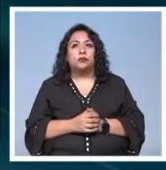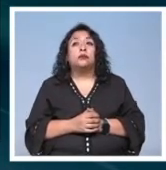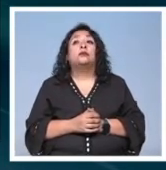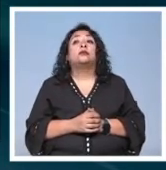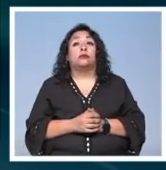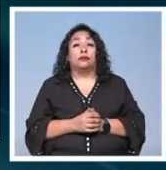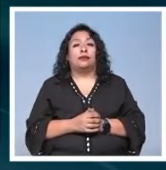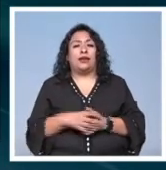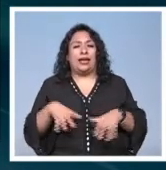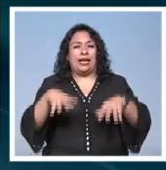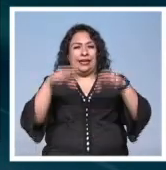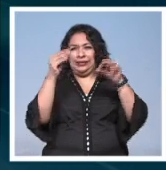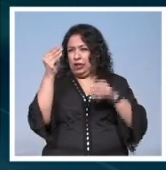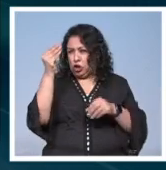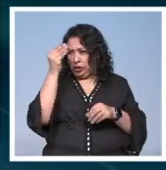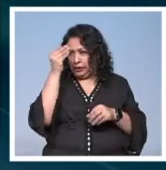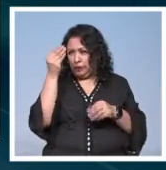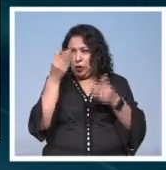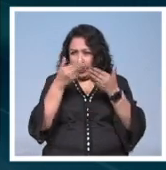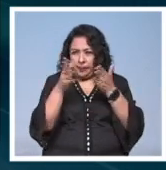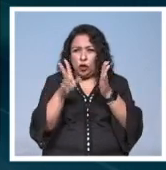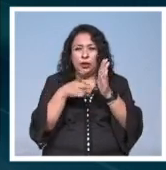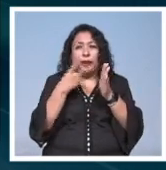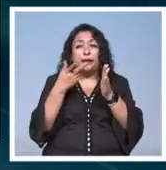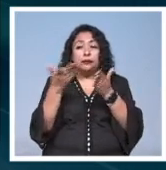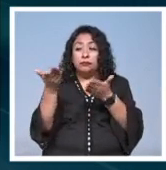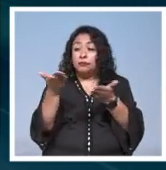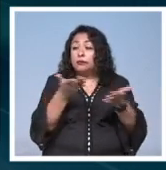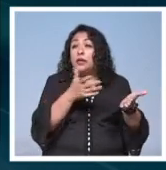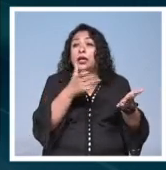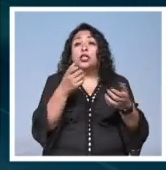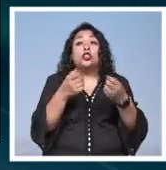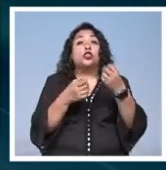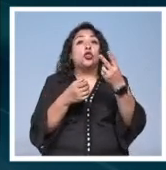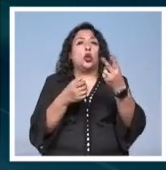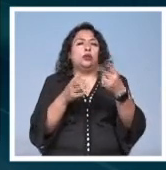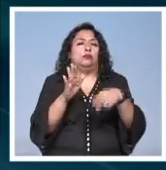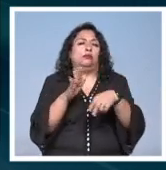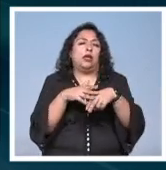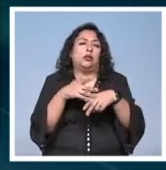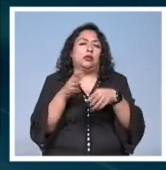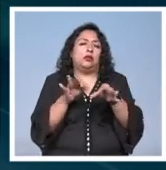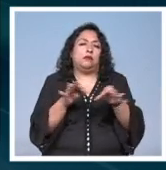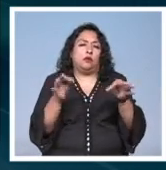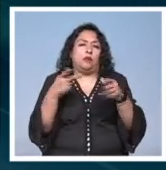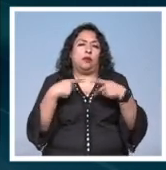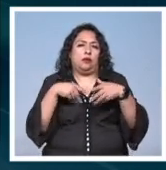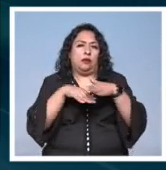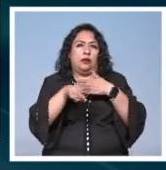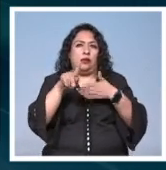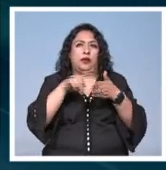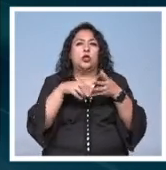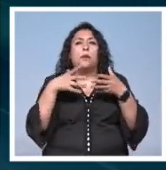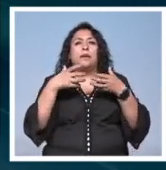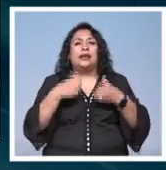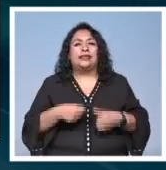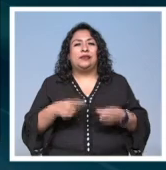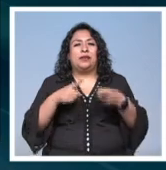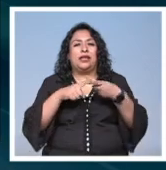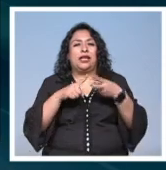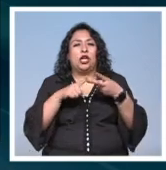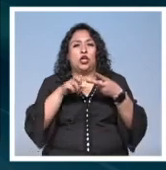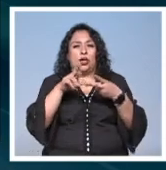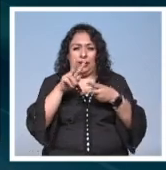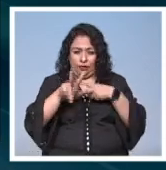el castillo de chapultepec le abre de nuevo las puertas a dos de sus más célebres moradores maximiliano y carlota